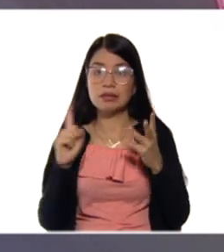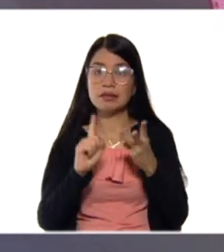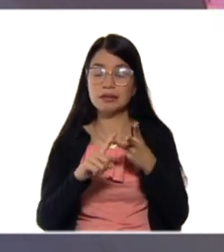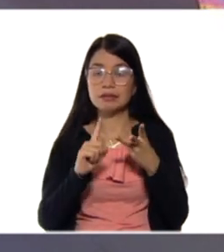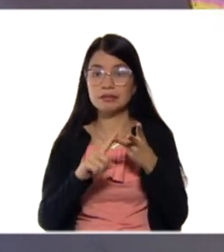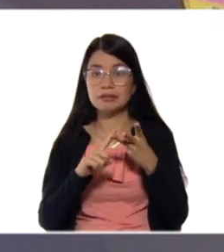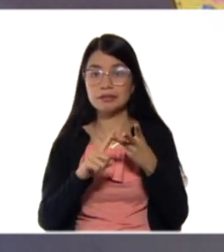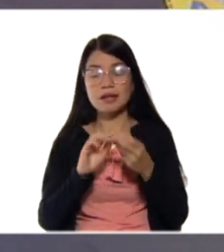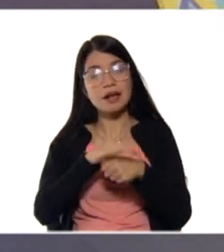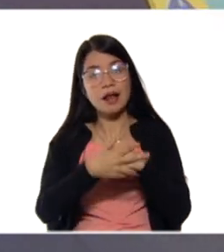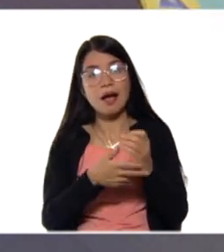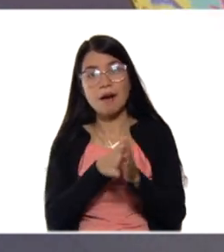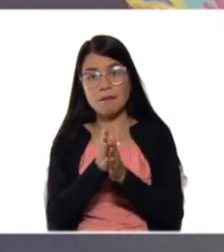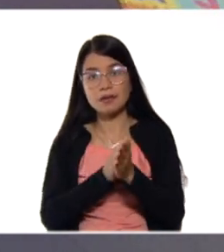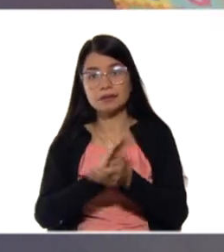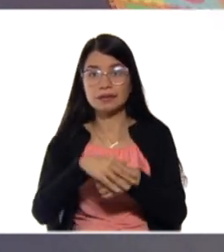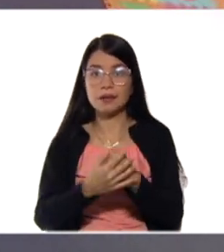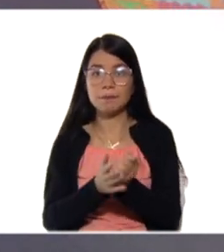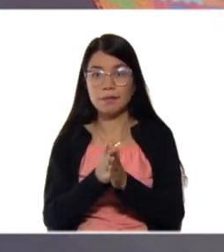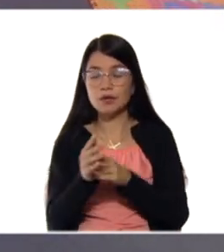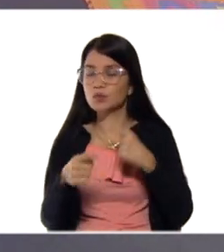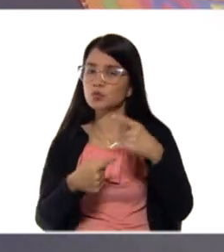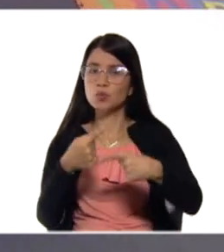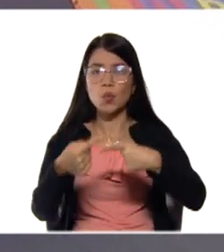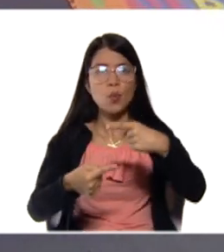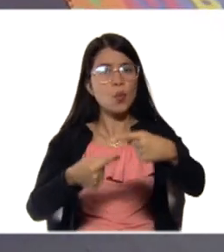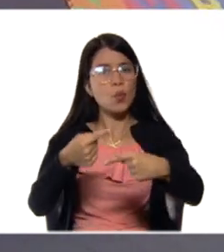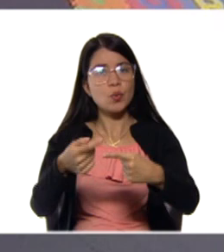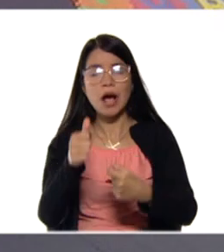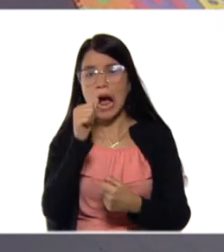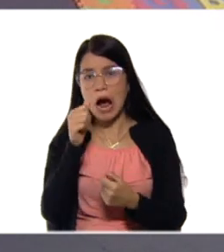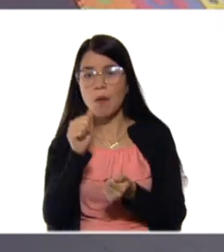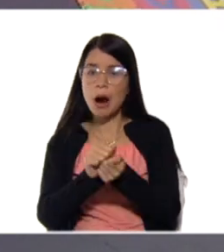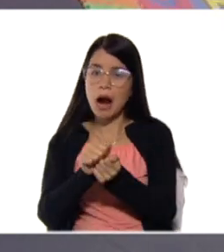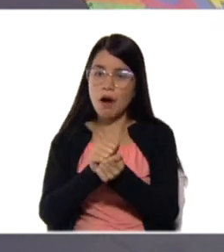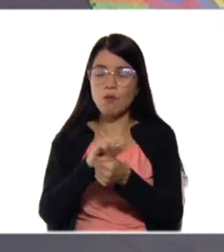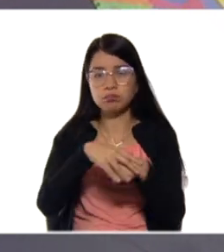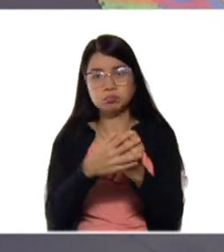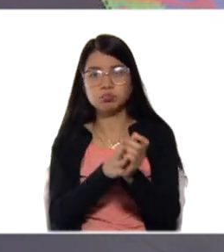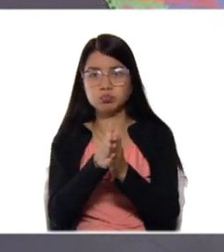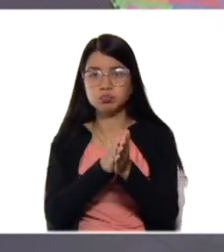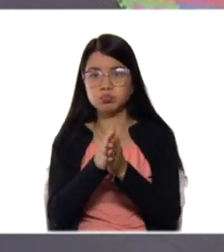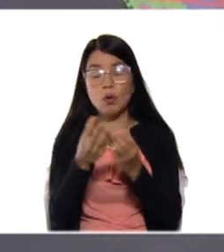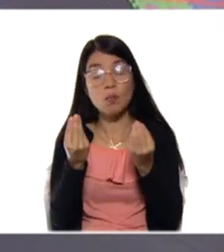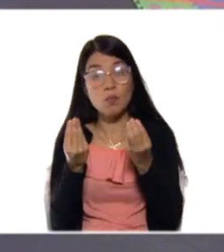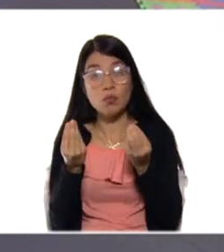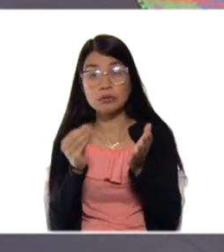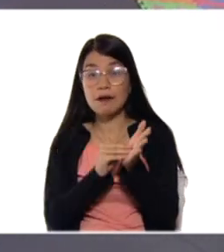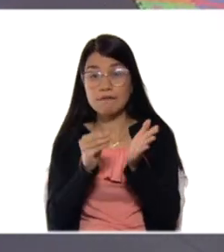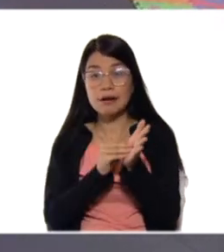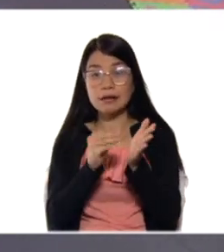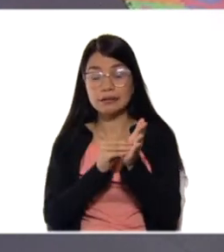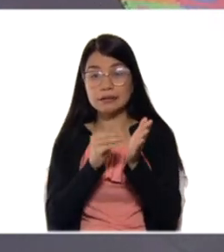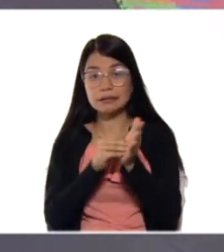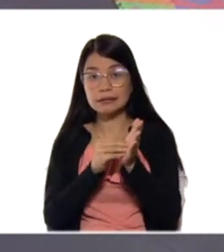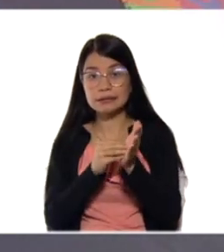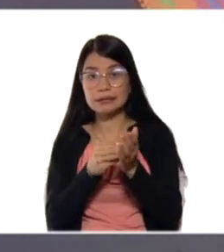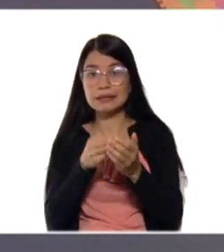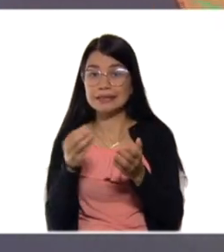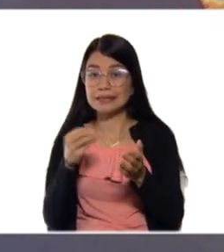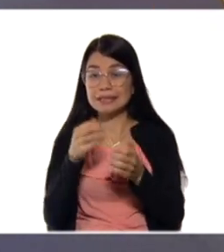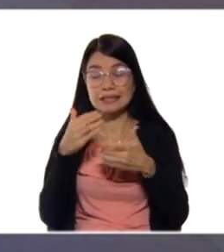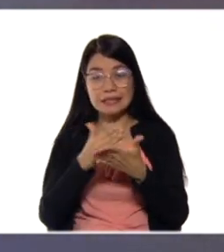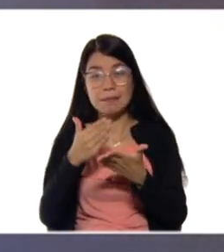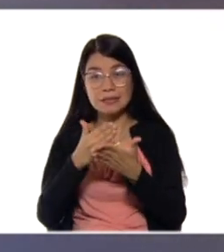tercera, lavarse las manos diariamente con agua y con jabón y muchas veces al día. Porque nunca va a ser suficiente